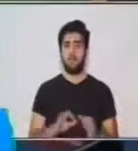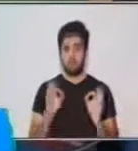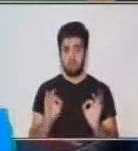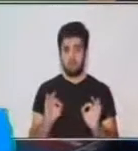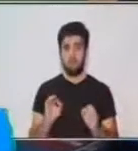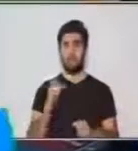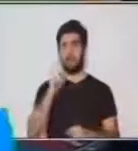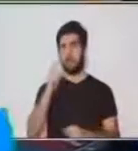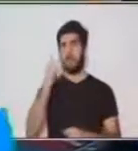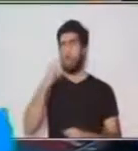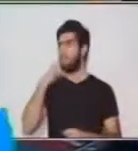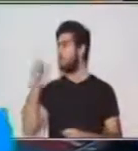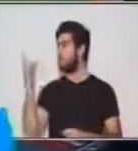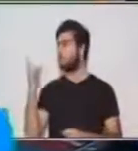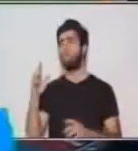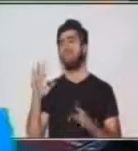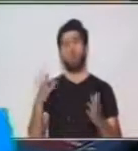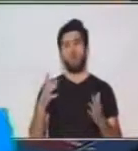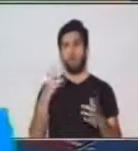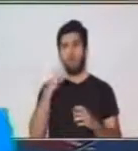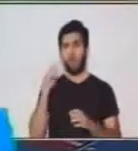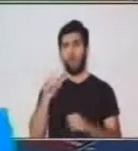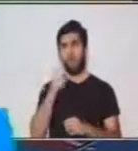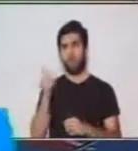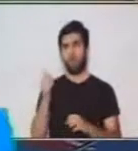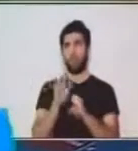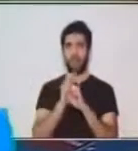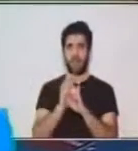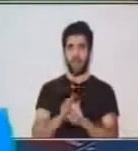Veamos los siguientes ejemplos.